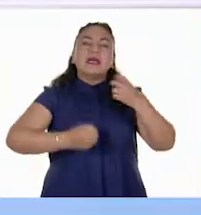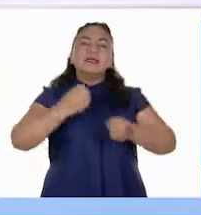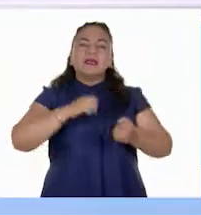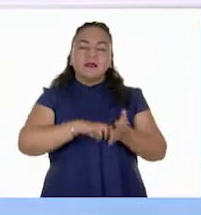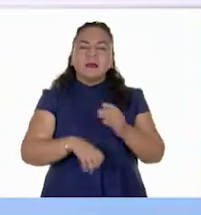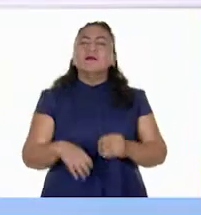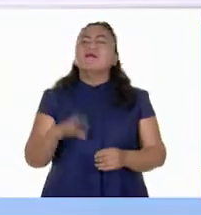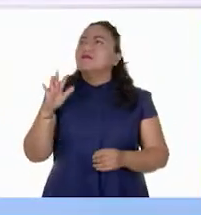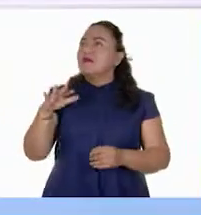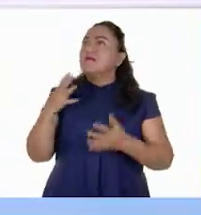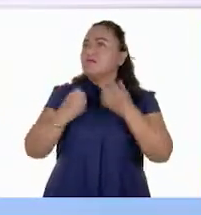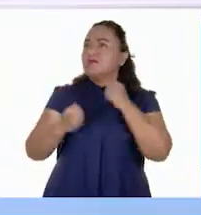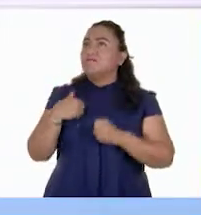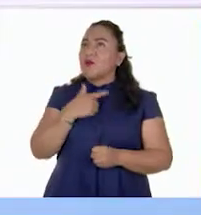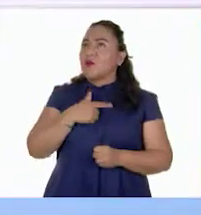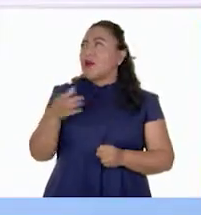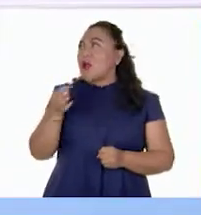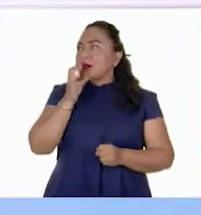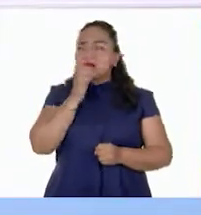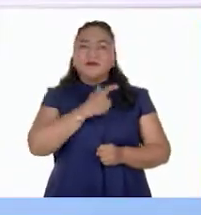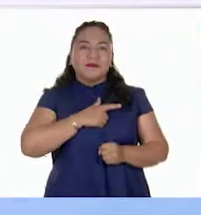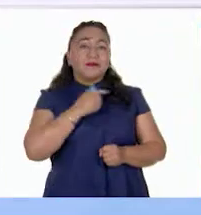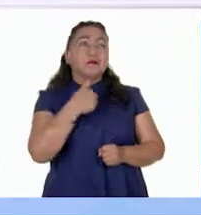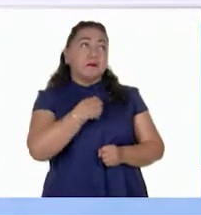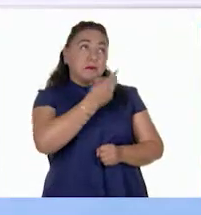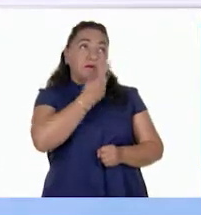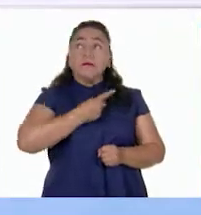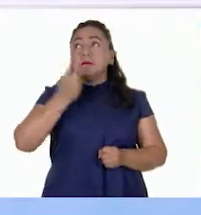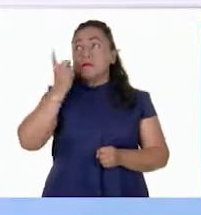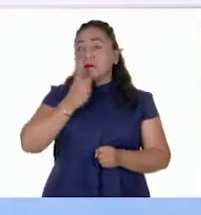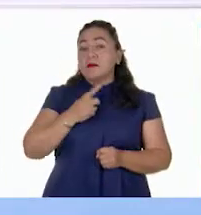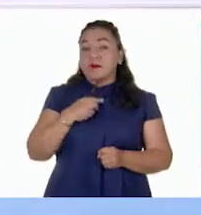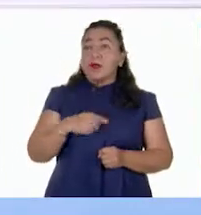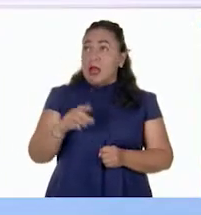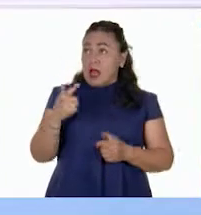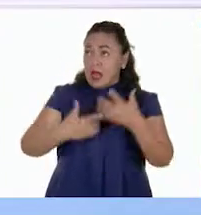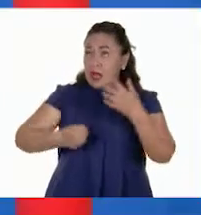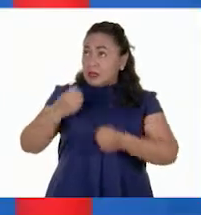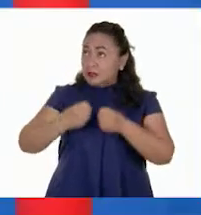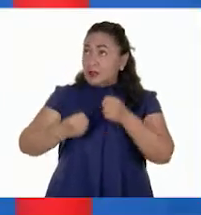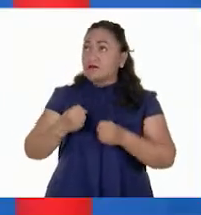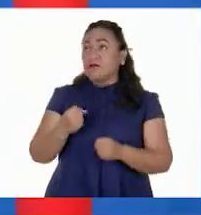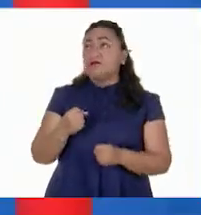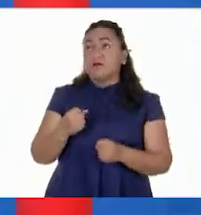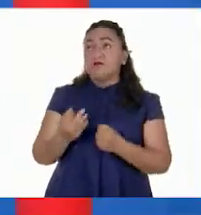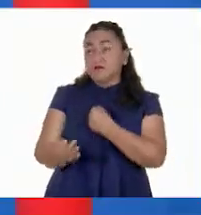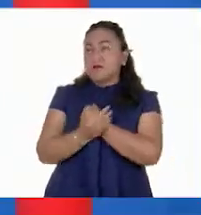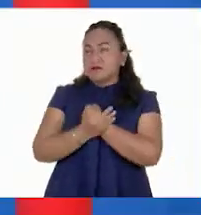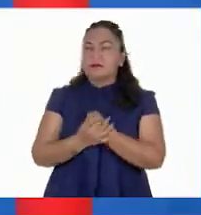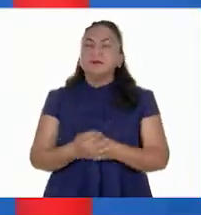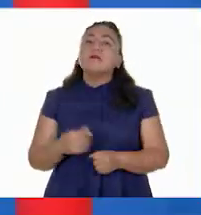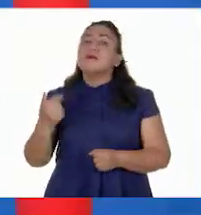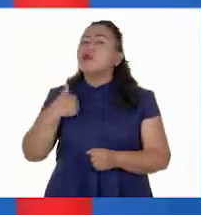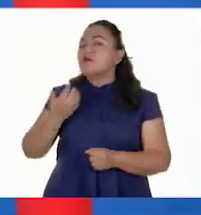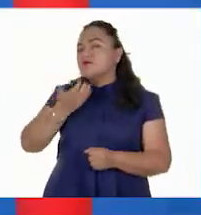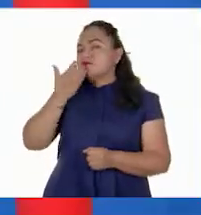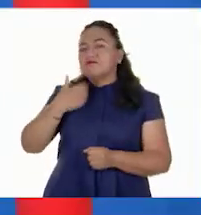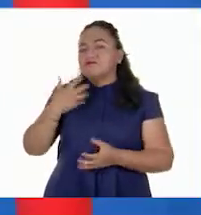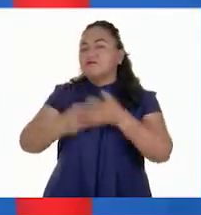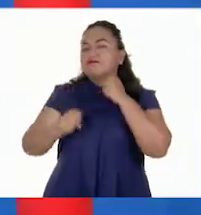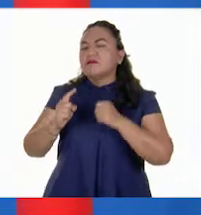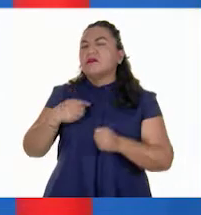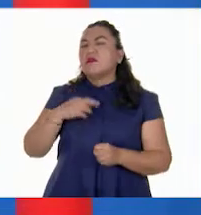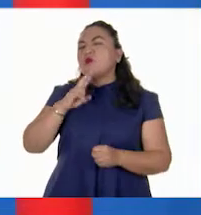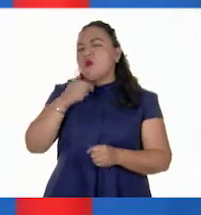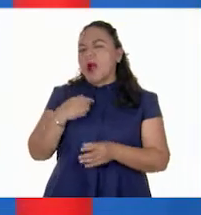La leche me gusta mucho y además me han dicho que es muy nutritiva. Yo no acostumbro a tomar leche, prefiero